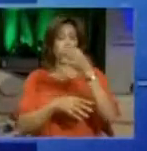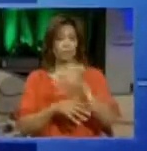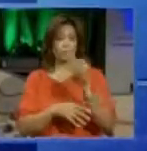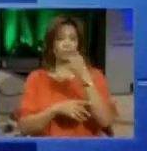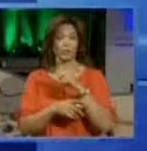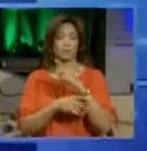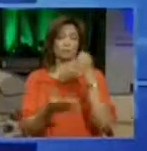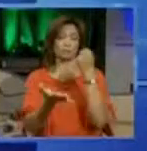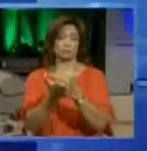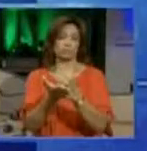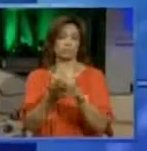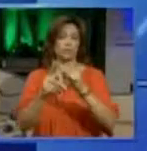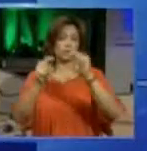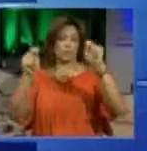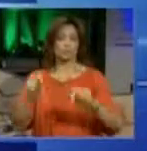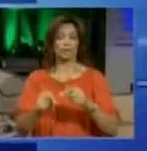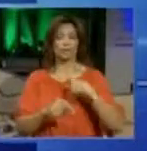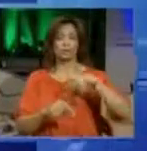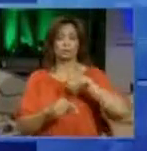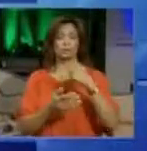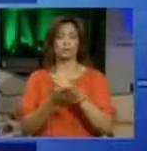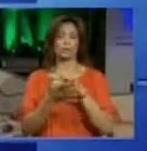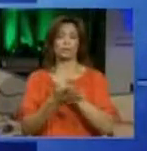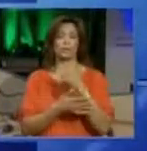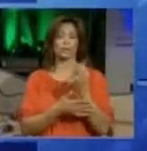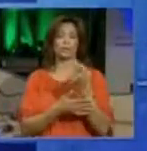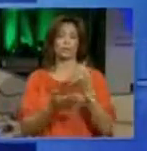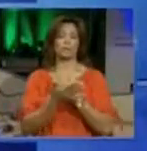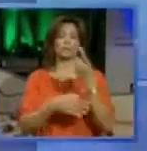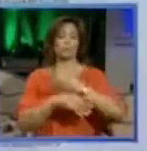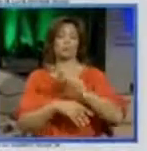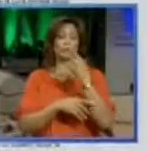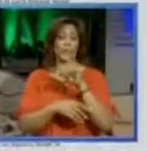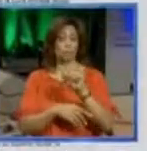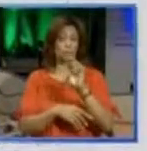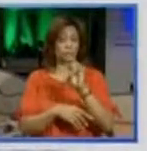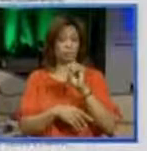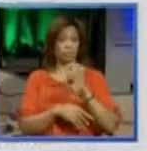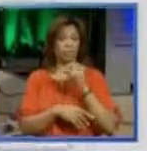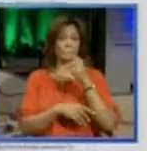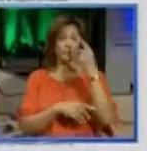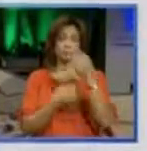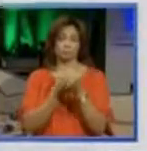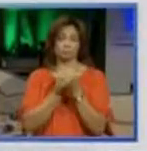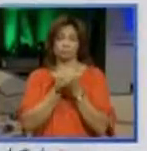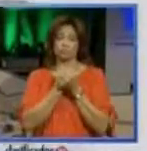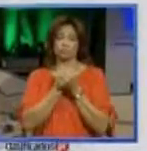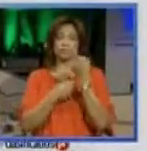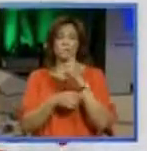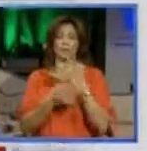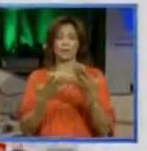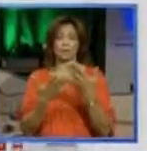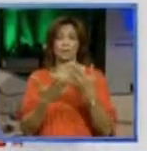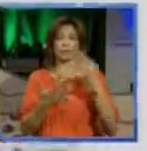con sello del tribunal y que nosotros en la página delnuevodía.com la pusimos para salvaguardar. Y allá